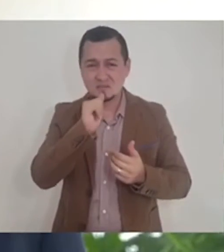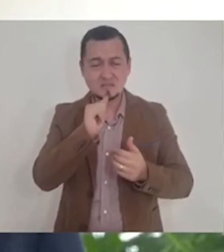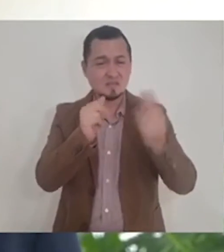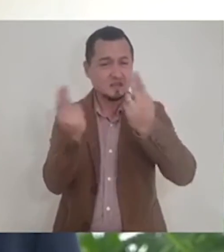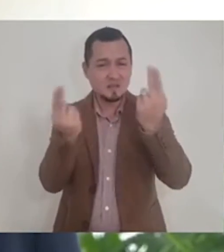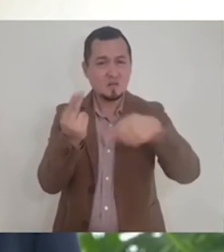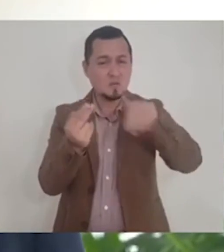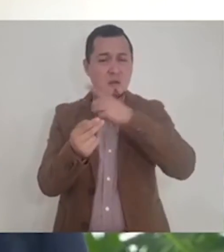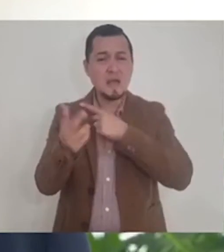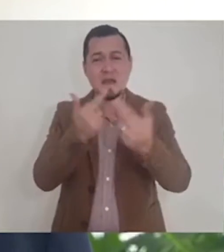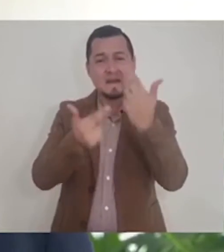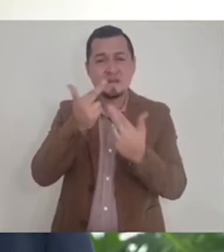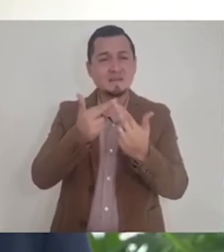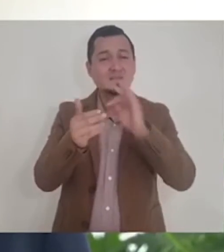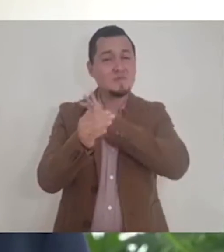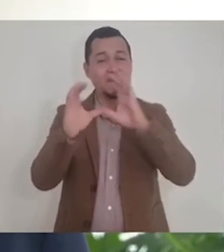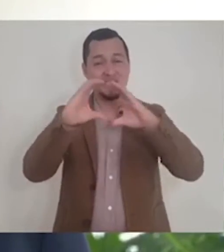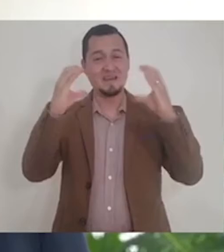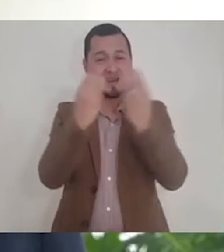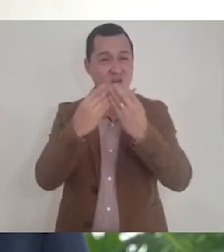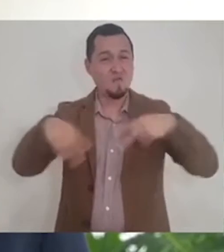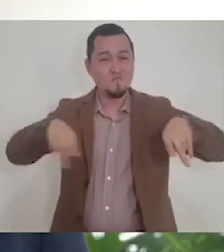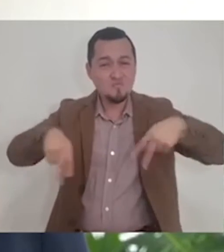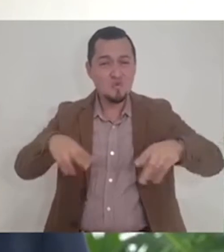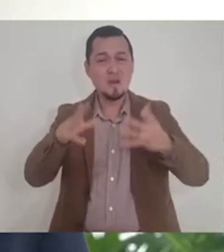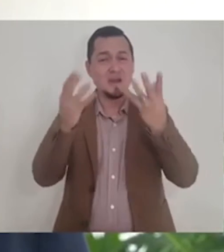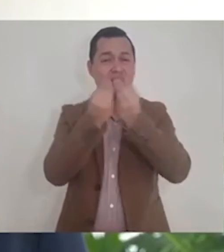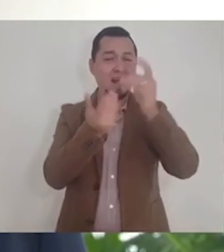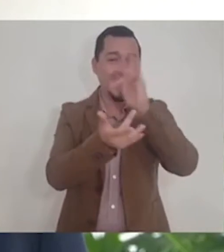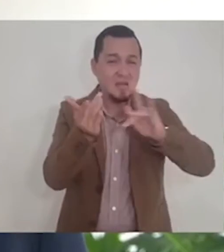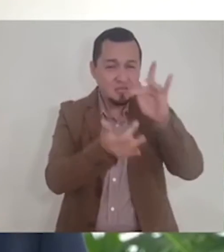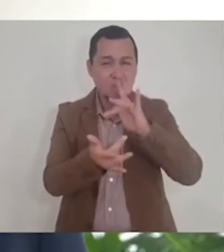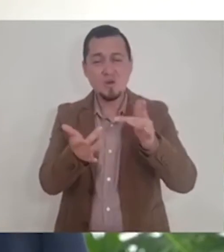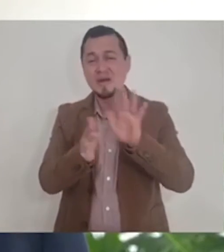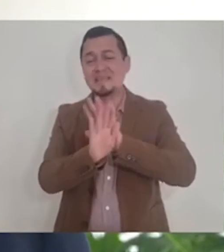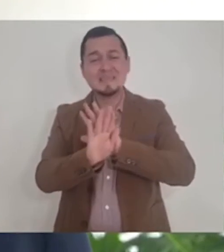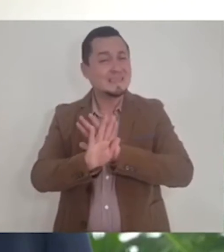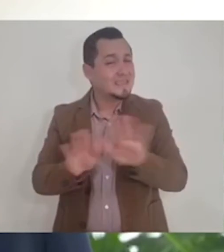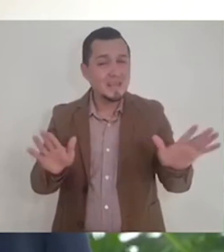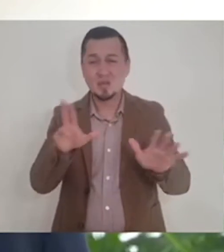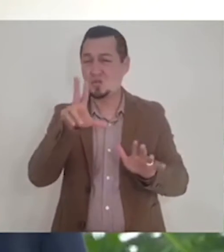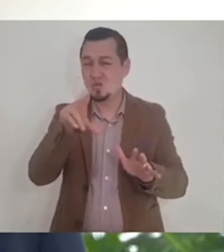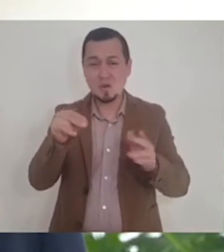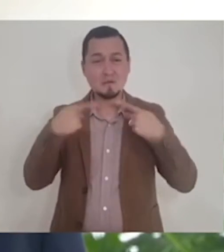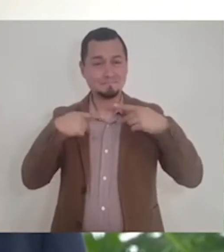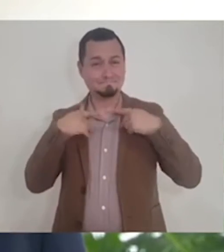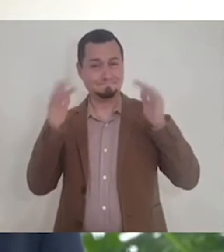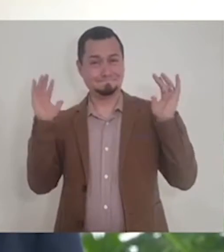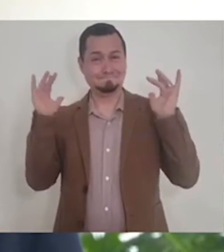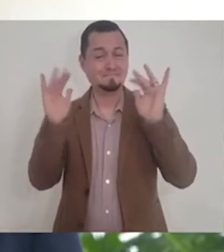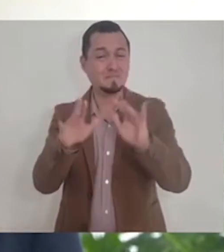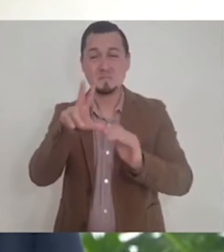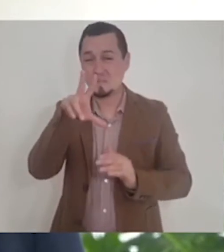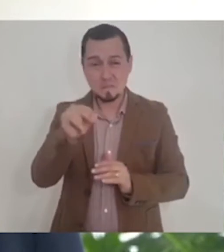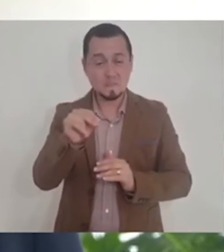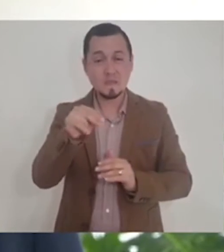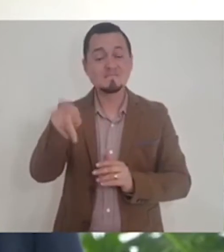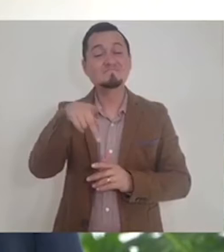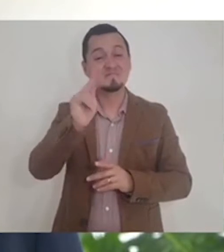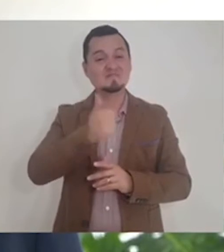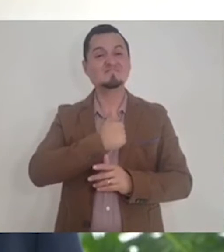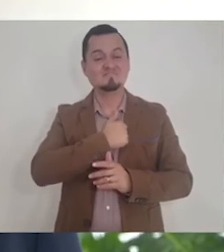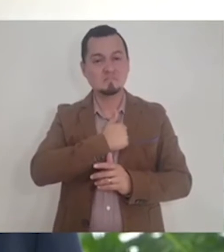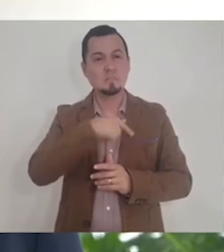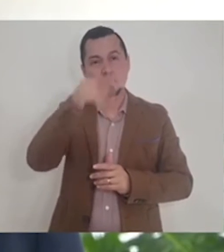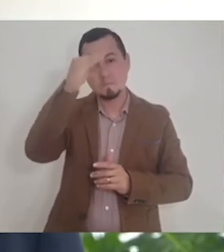antros, ni ningún tipo de actividad masiva. Lamentablemente, no podemos todavía pensar en el regreso a clases presenciales. Tenemos que